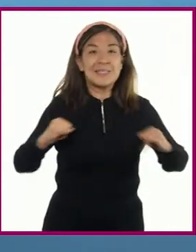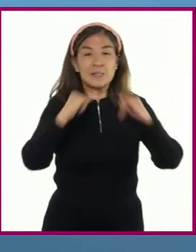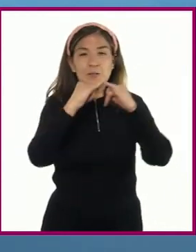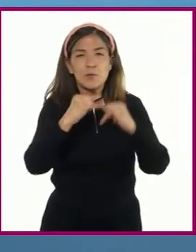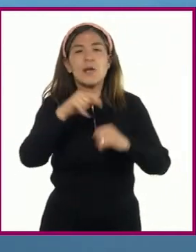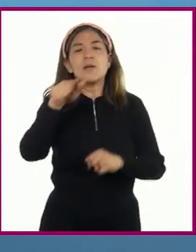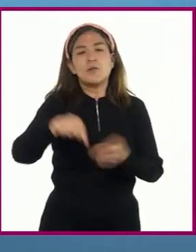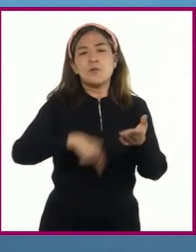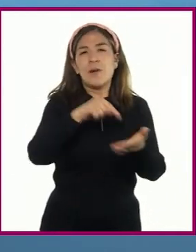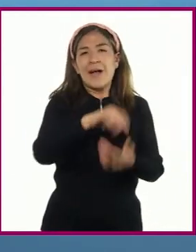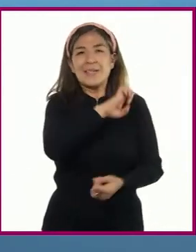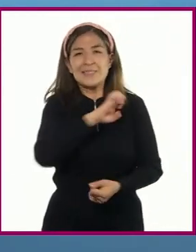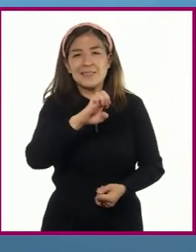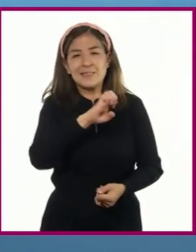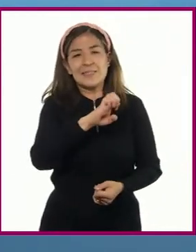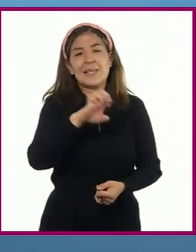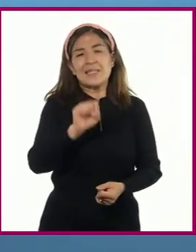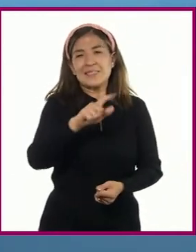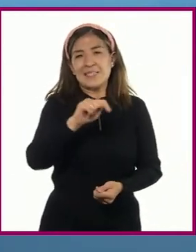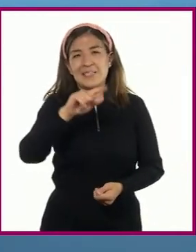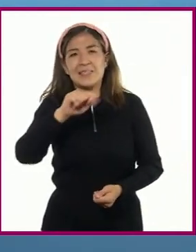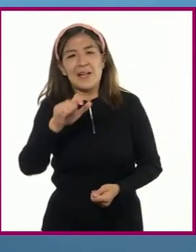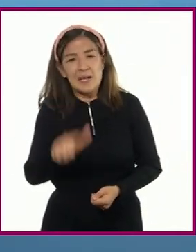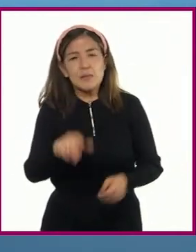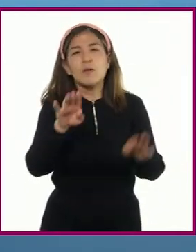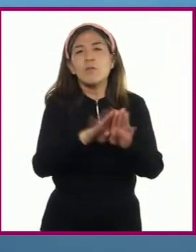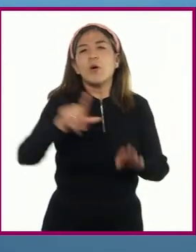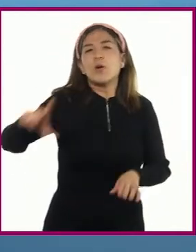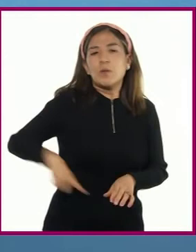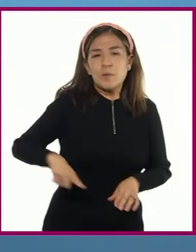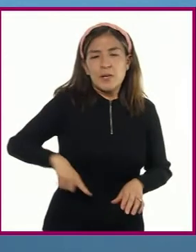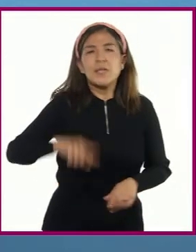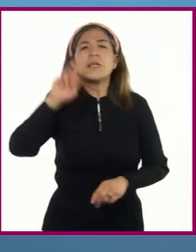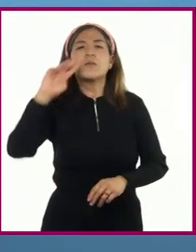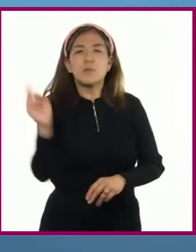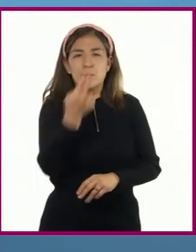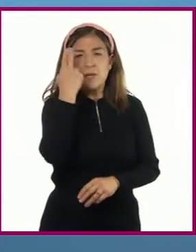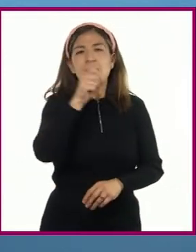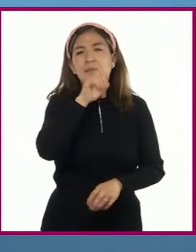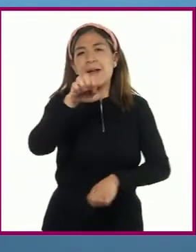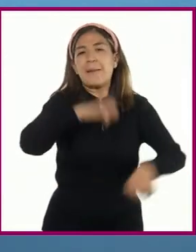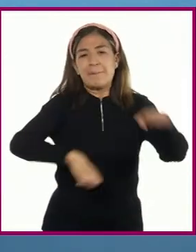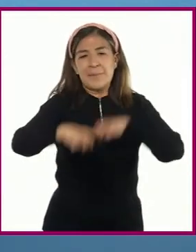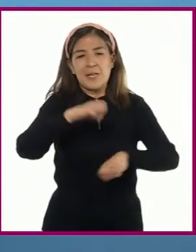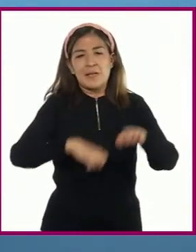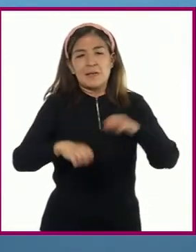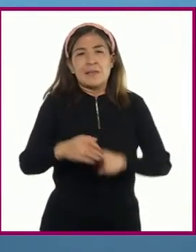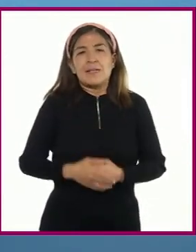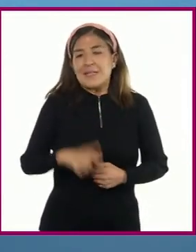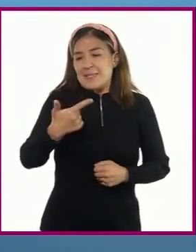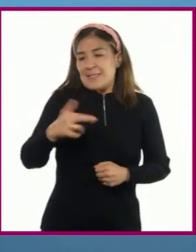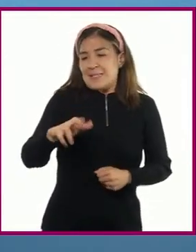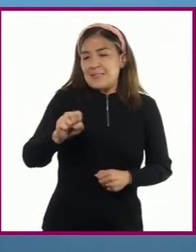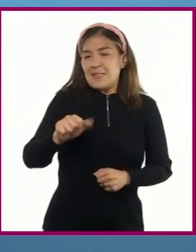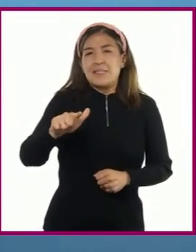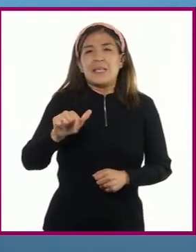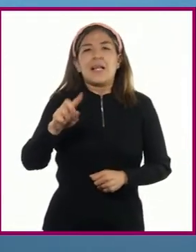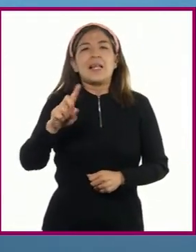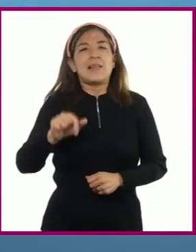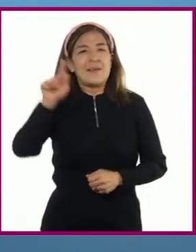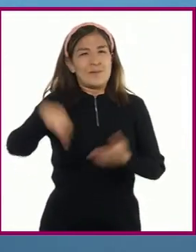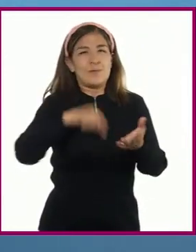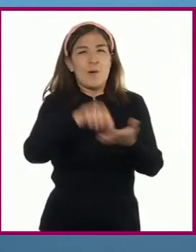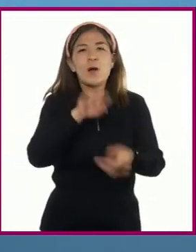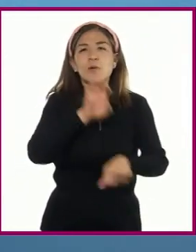estatales, organizaciones no gubernamentales, universidades y empresas de Risaralda. Su objetivo